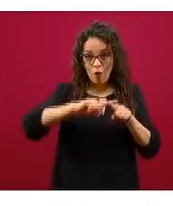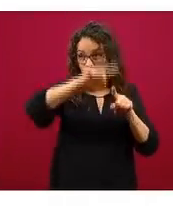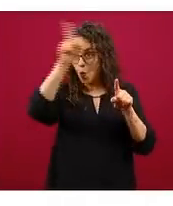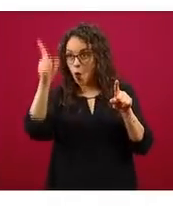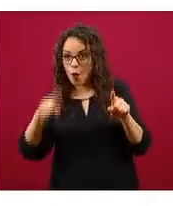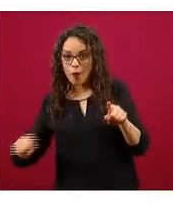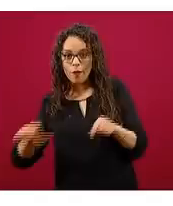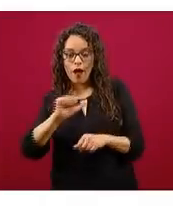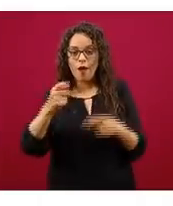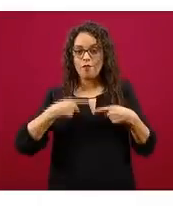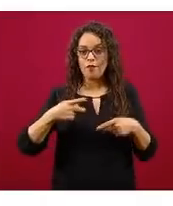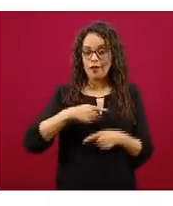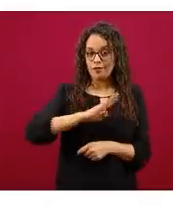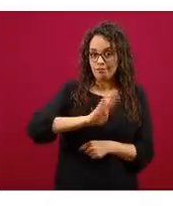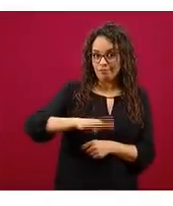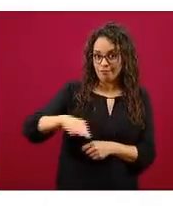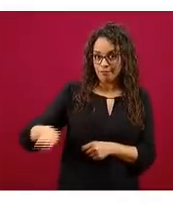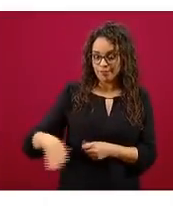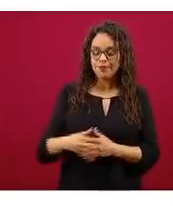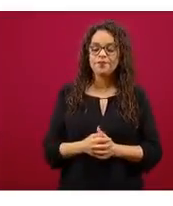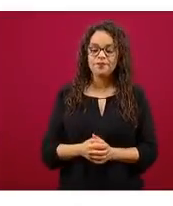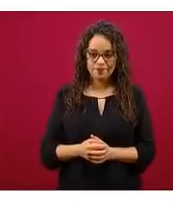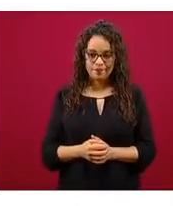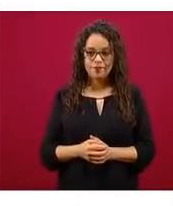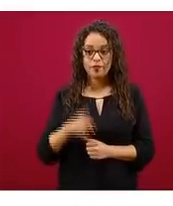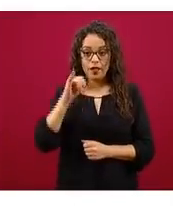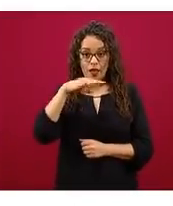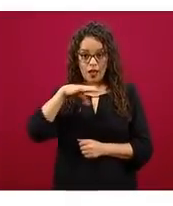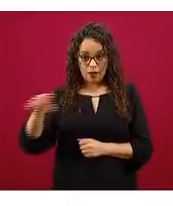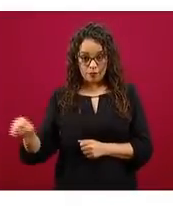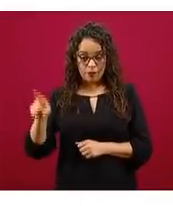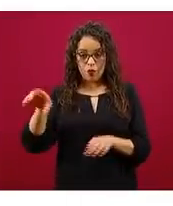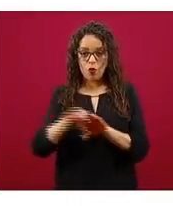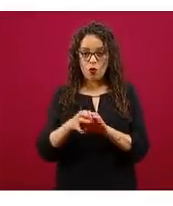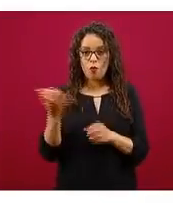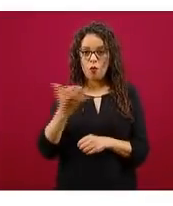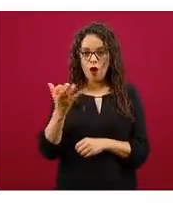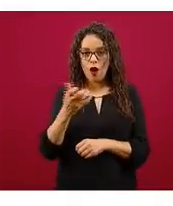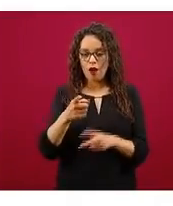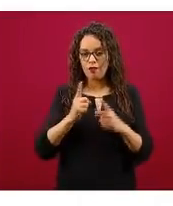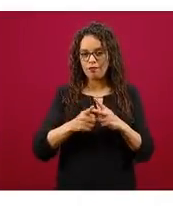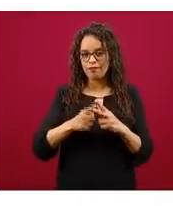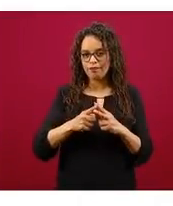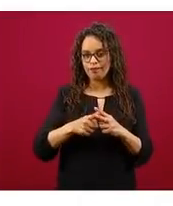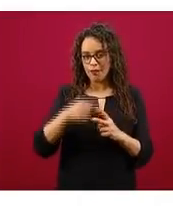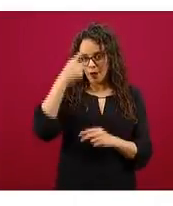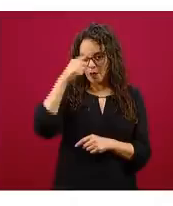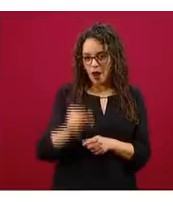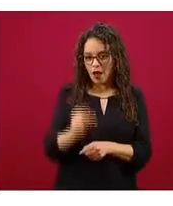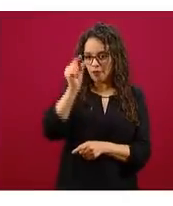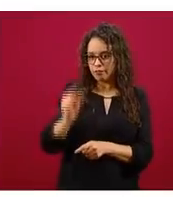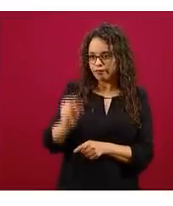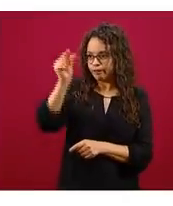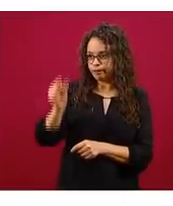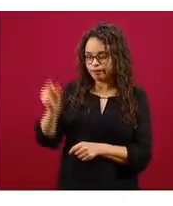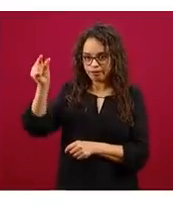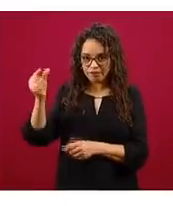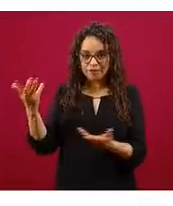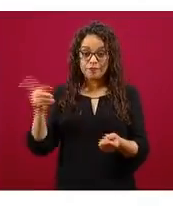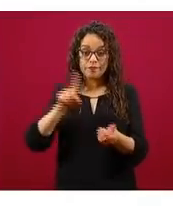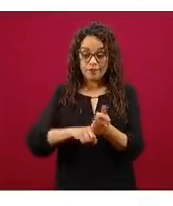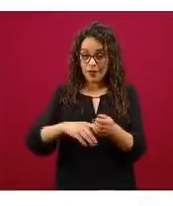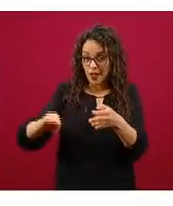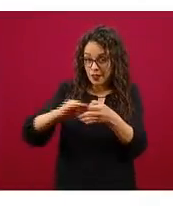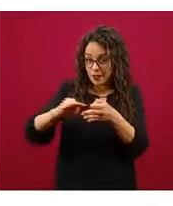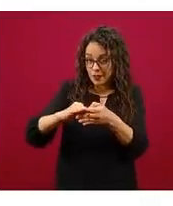En rojo, seguimos graficando aquellas, cómo se distribuye las que vamos a agregar, y esto es cercano al 10